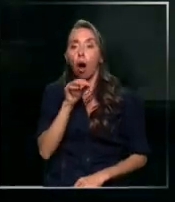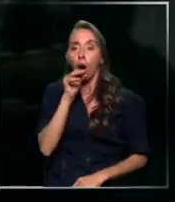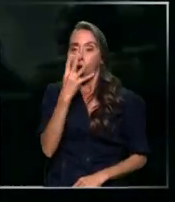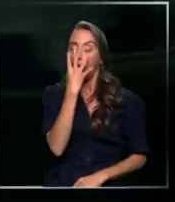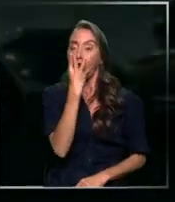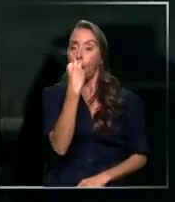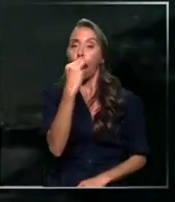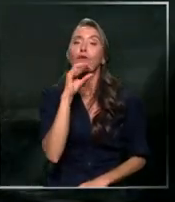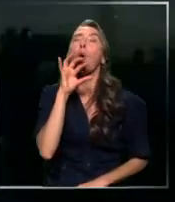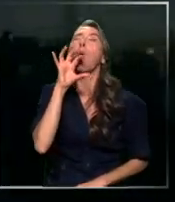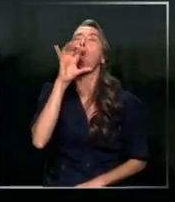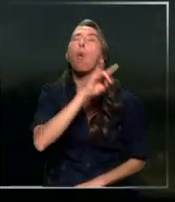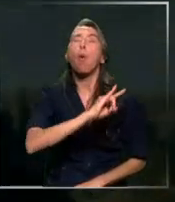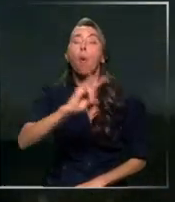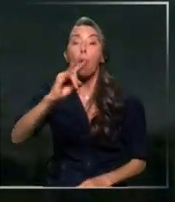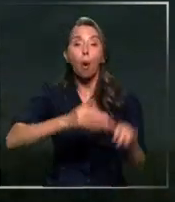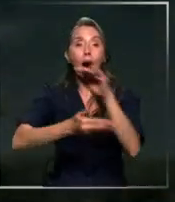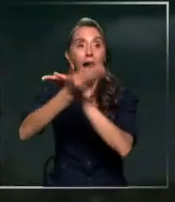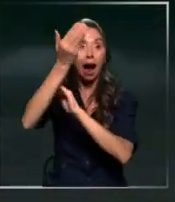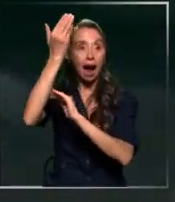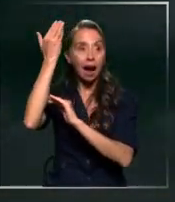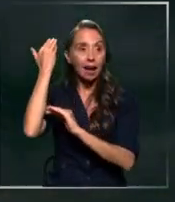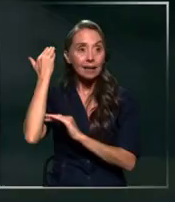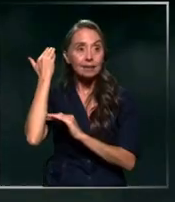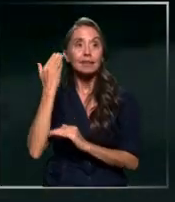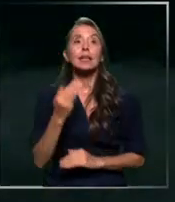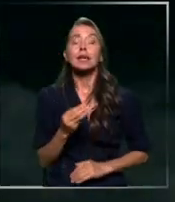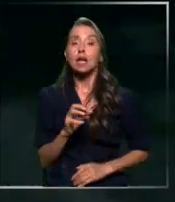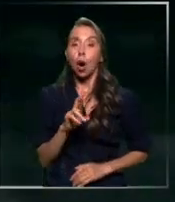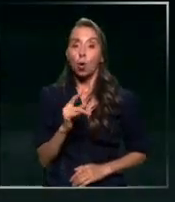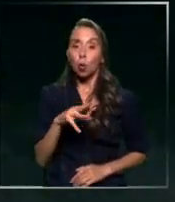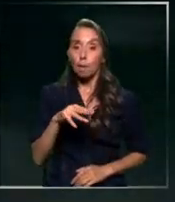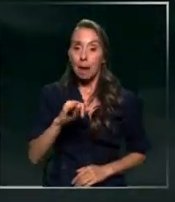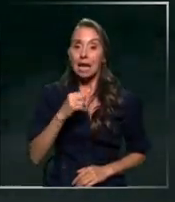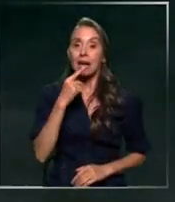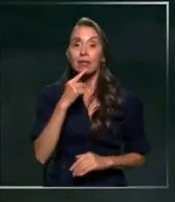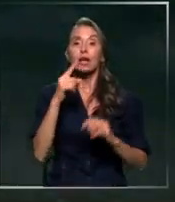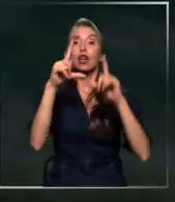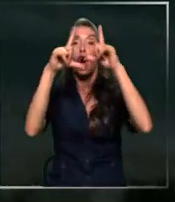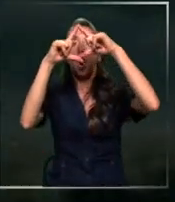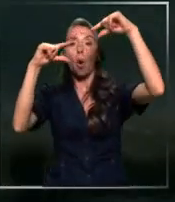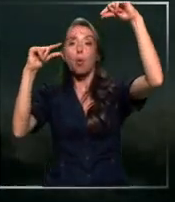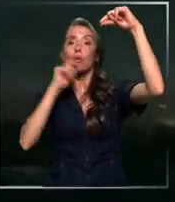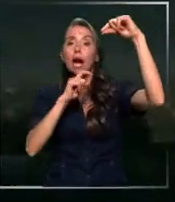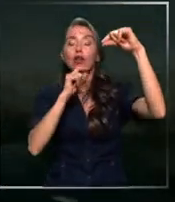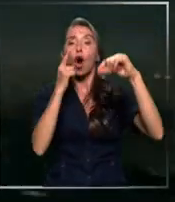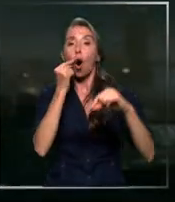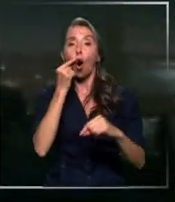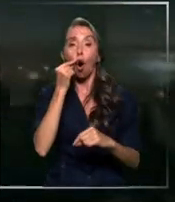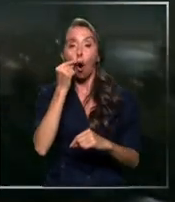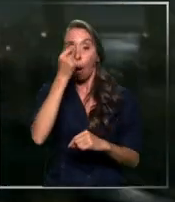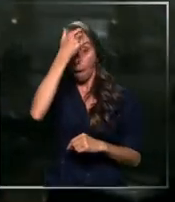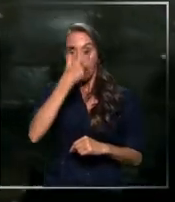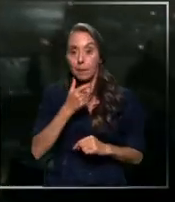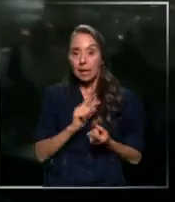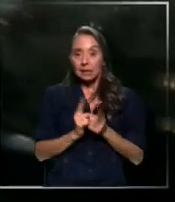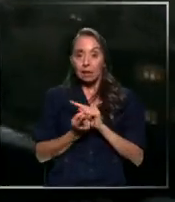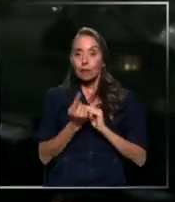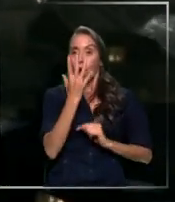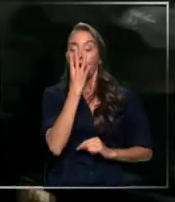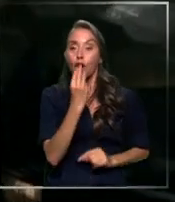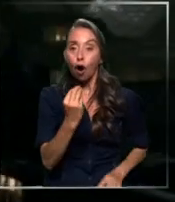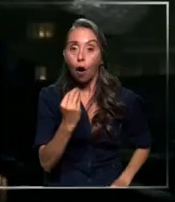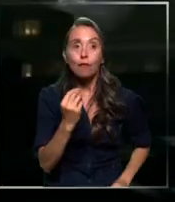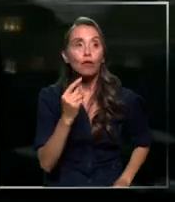La mitología del antiguo folclor de Rumania sostenía que durante la luna roja los hombres lobos se desataban por